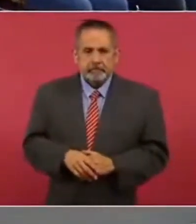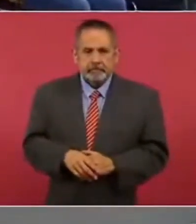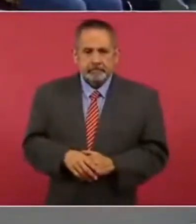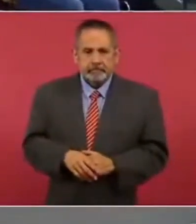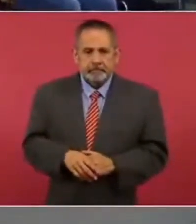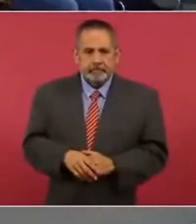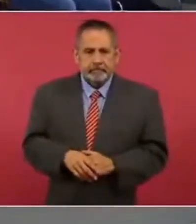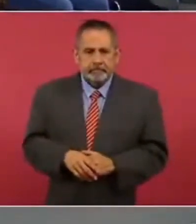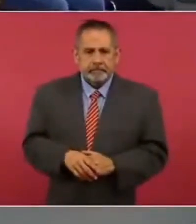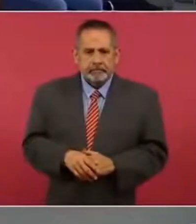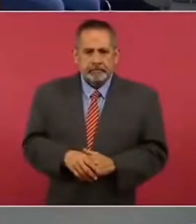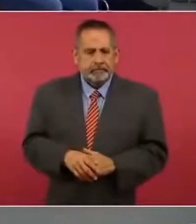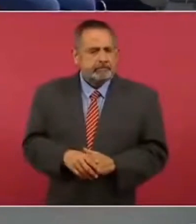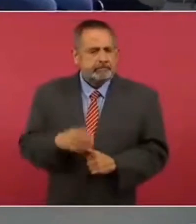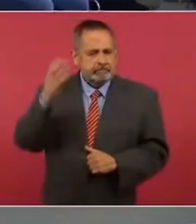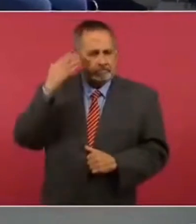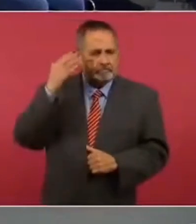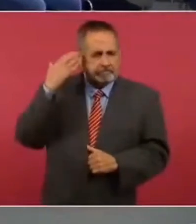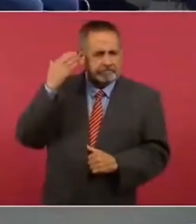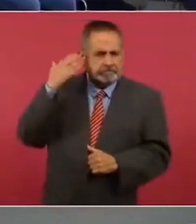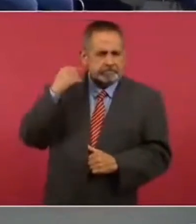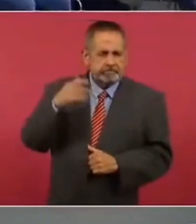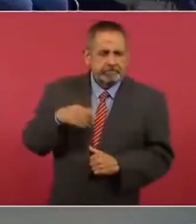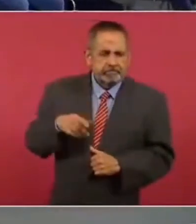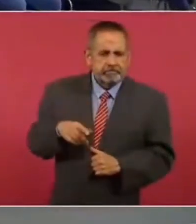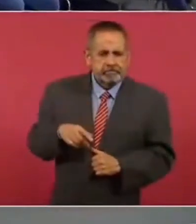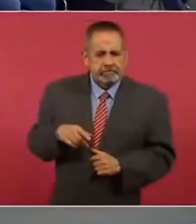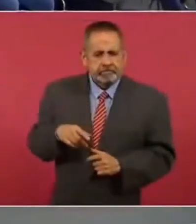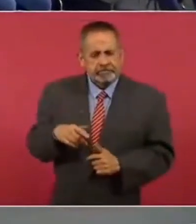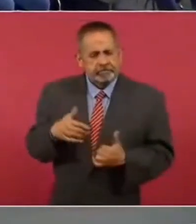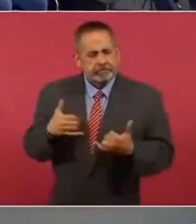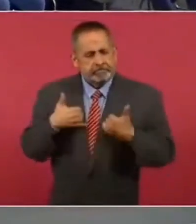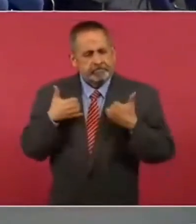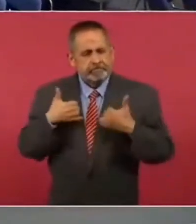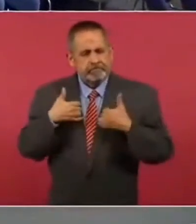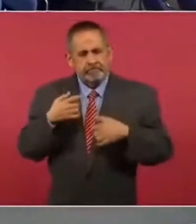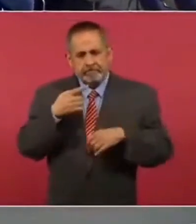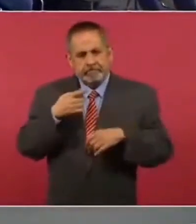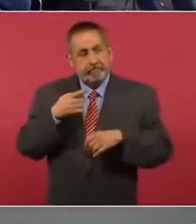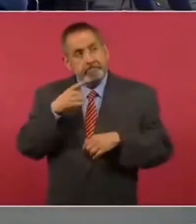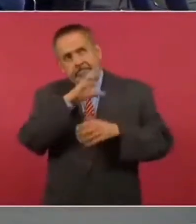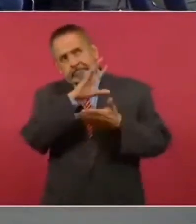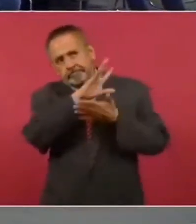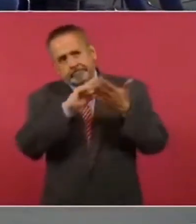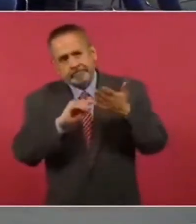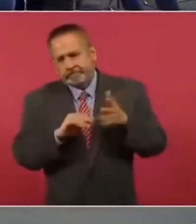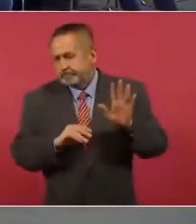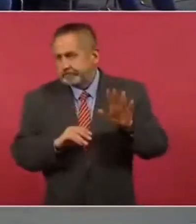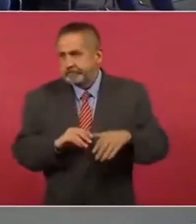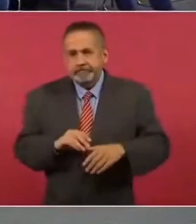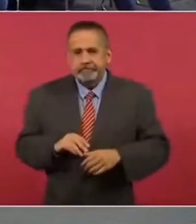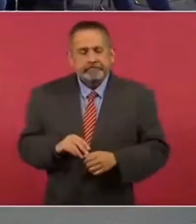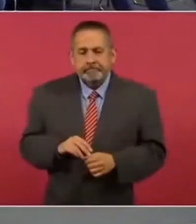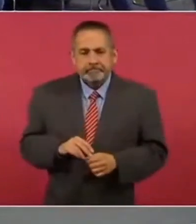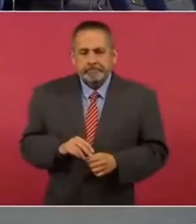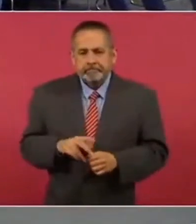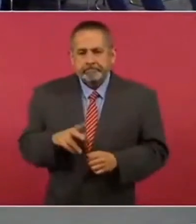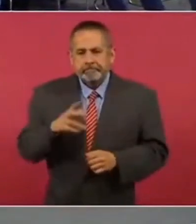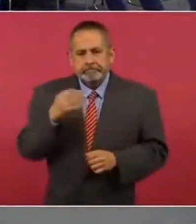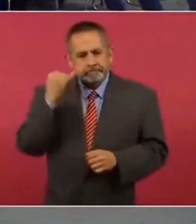se le decía a los jóvenes, y de allá, trajeron esa